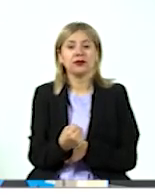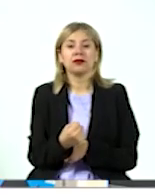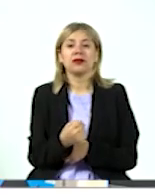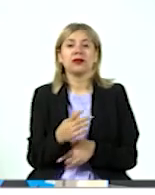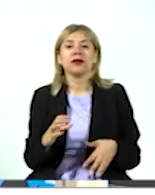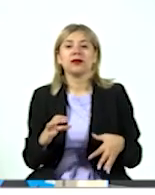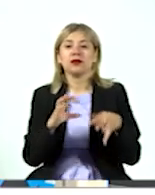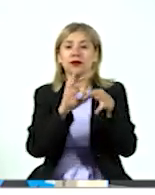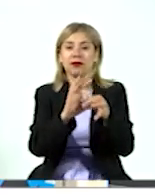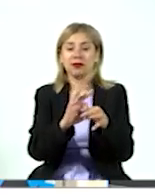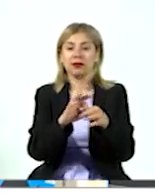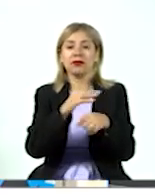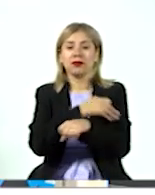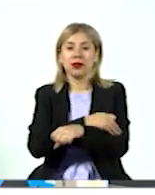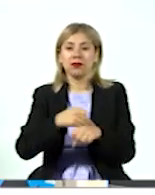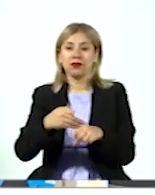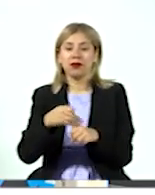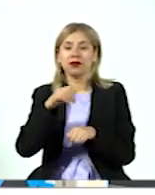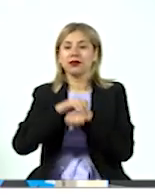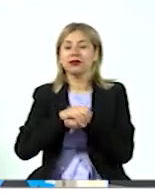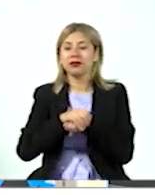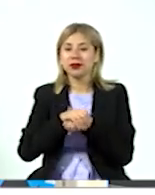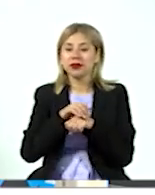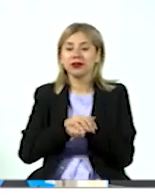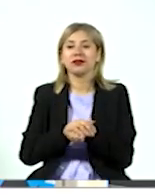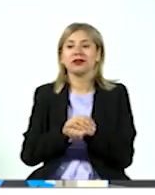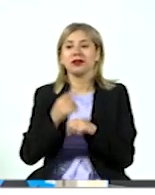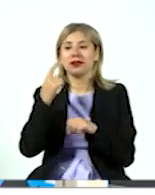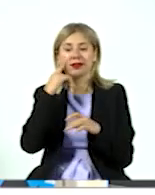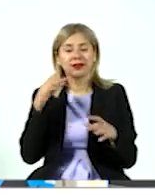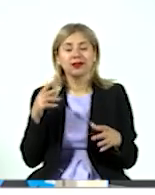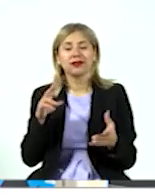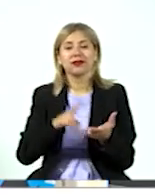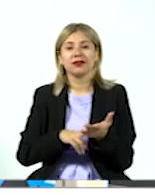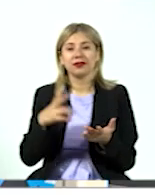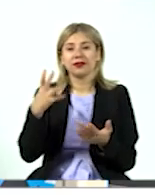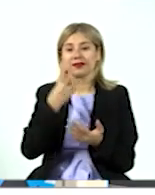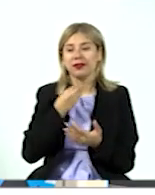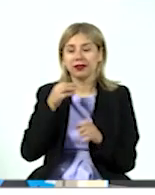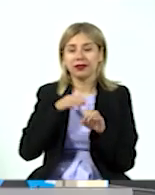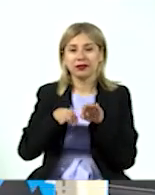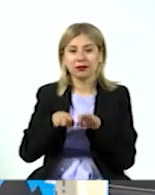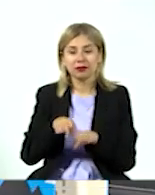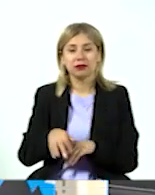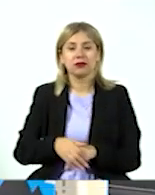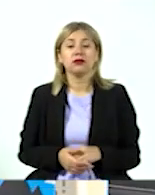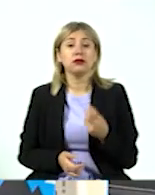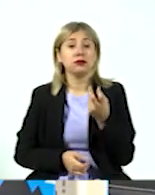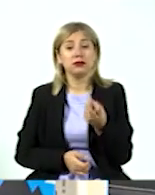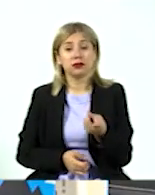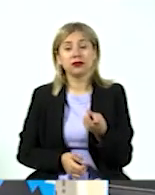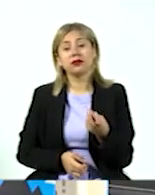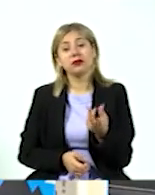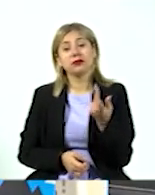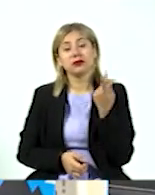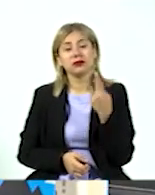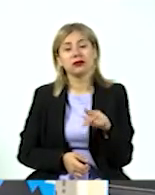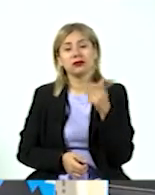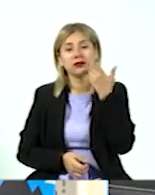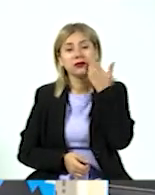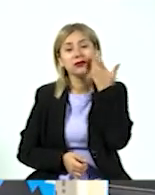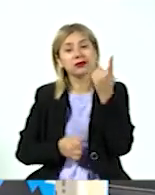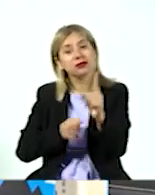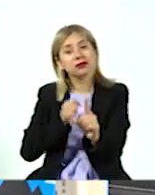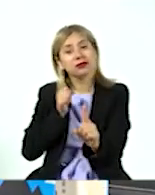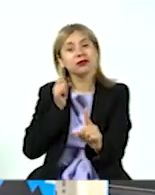significativas con tu familia, tus amigos, tus seres cercanos, tus compañeros de trabajo, el poder dedicarte a lo que tú quieras,